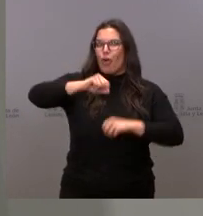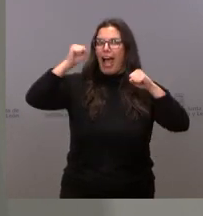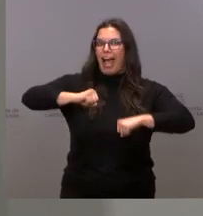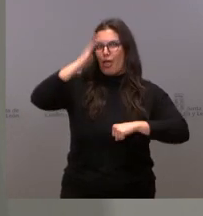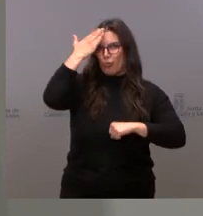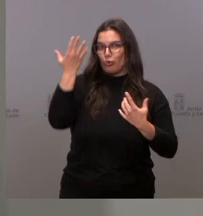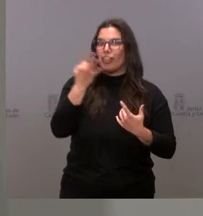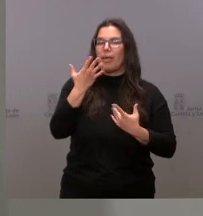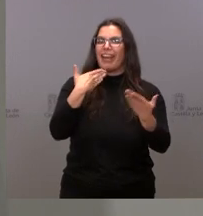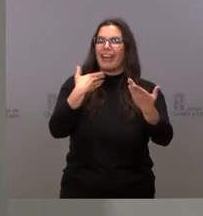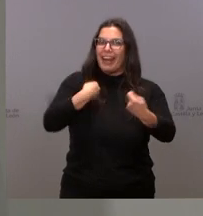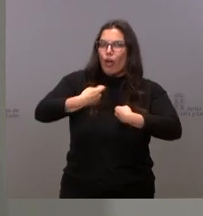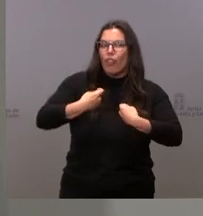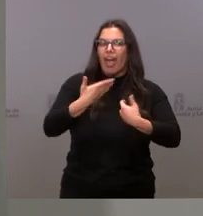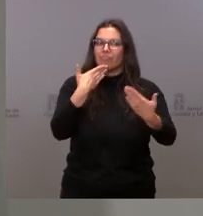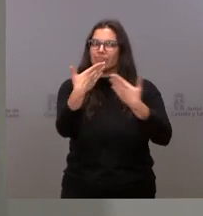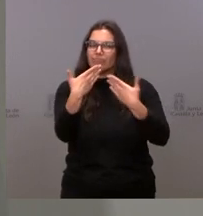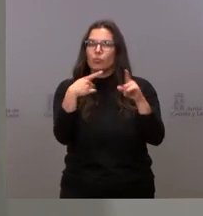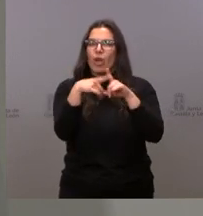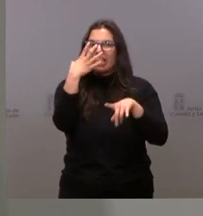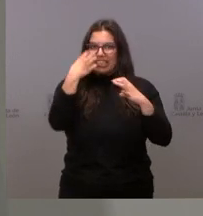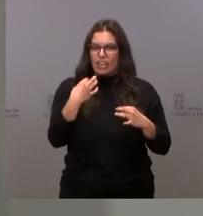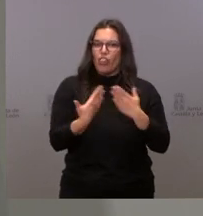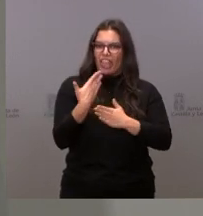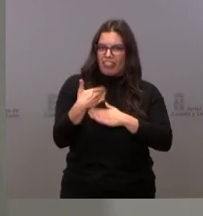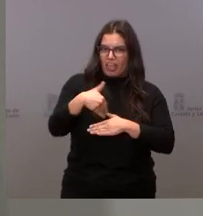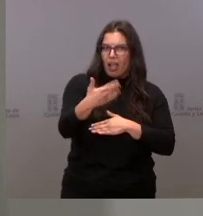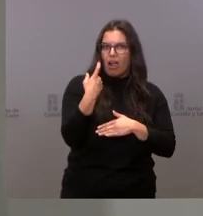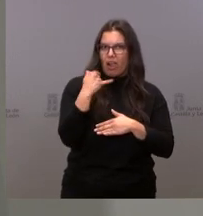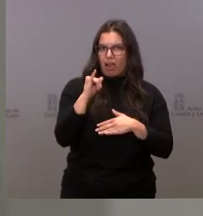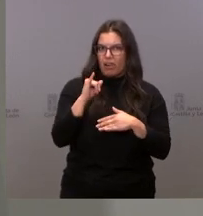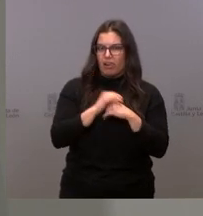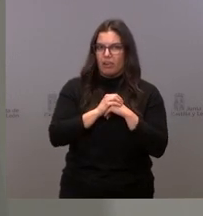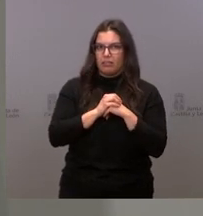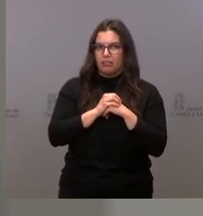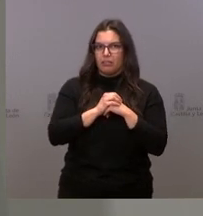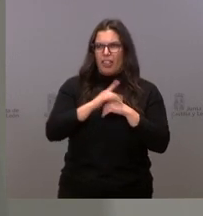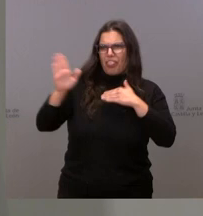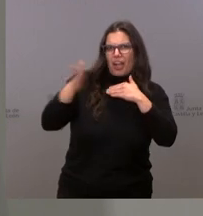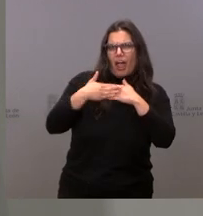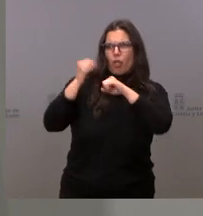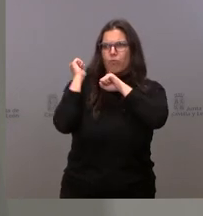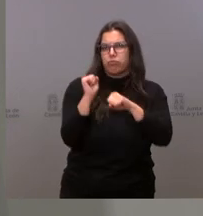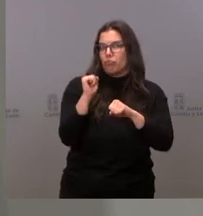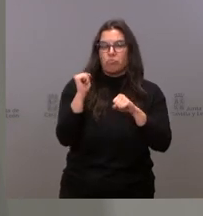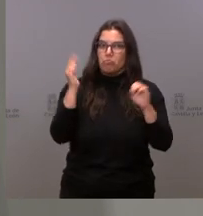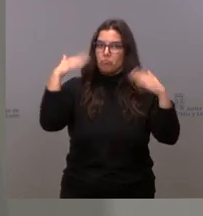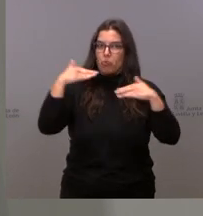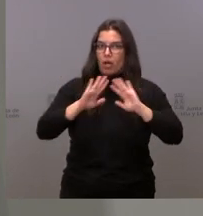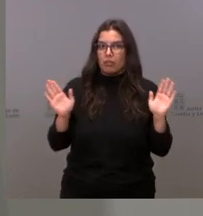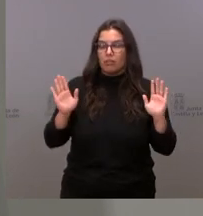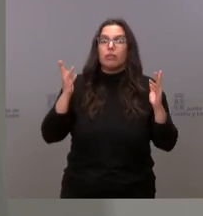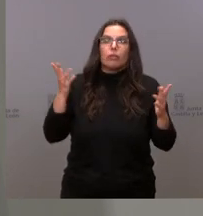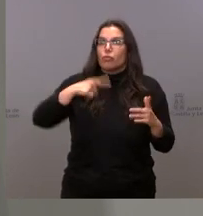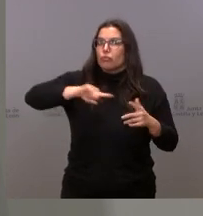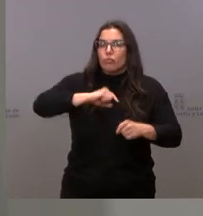seriedad. Nos quedan días para negociar. Nadie está cerrado a nada definitivamente. Y lo que vamos a hacer es